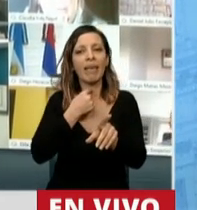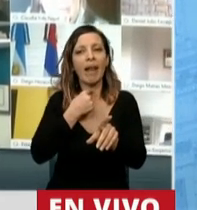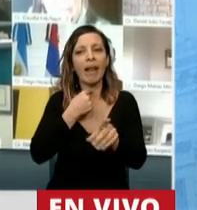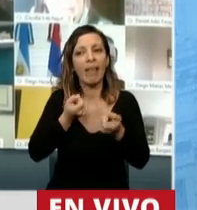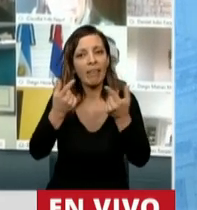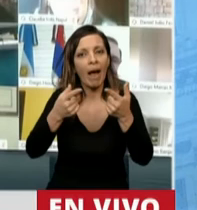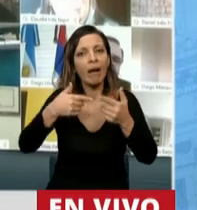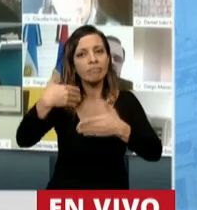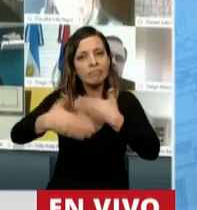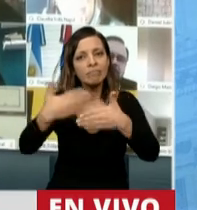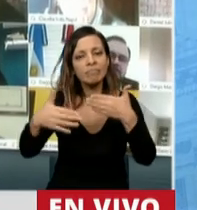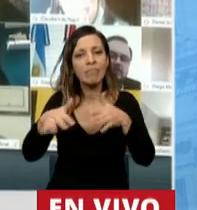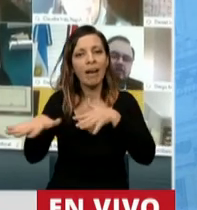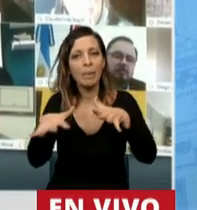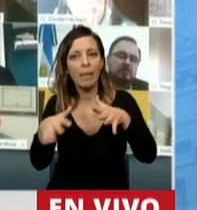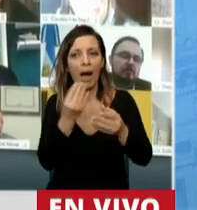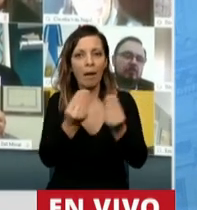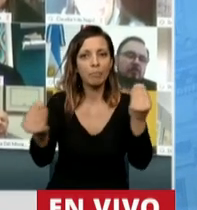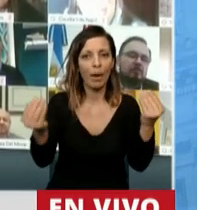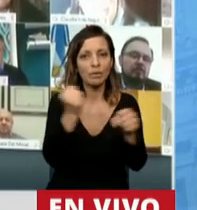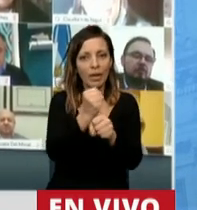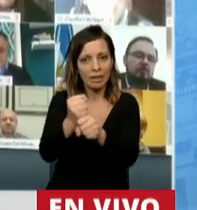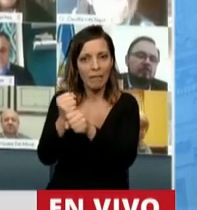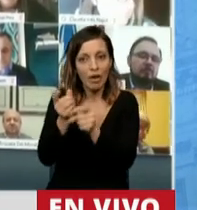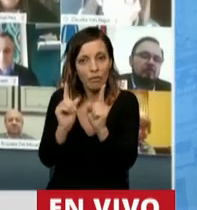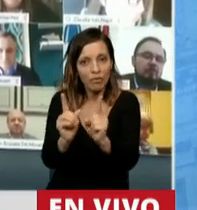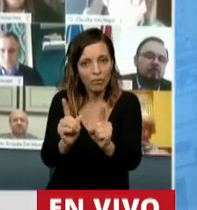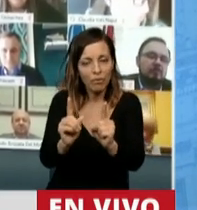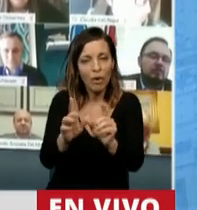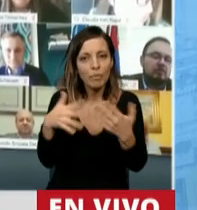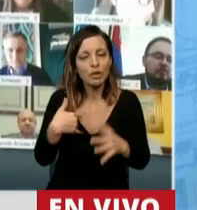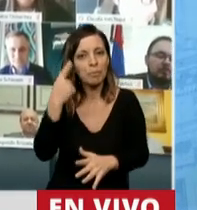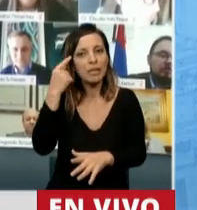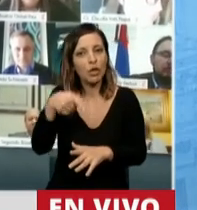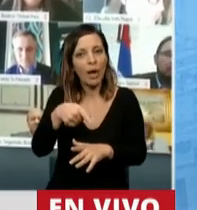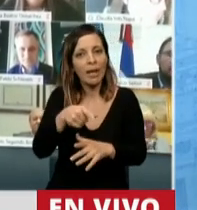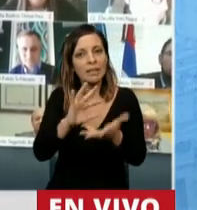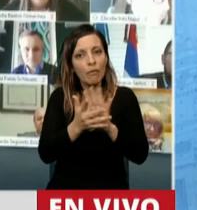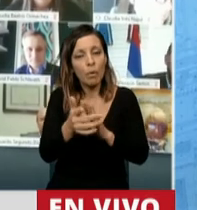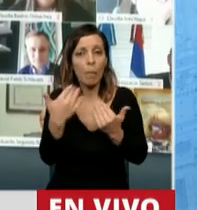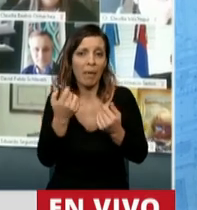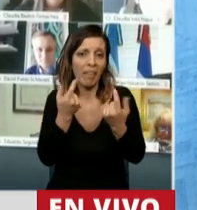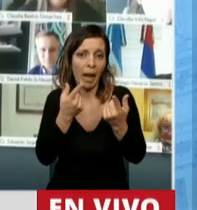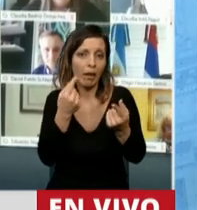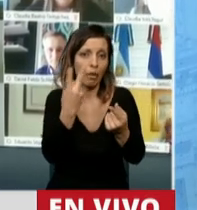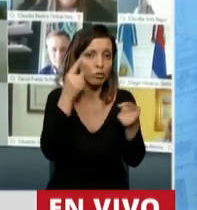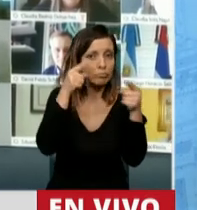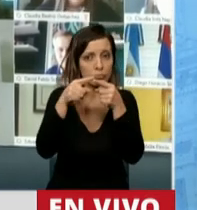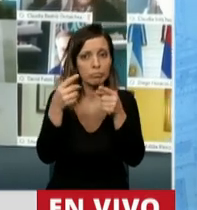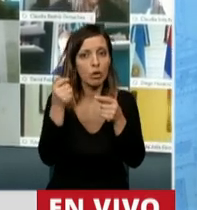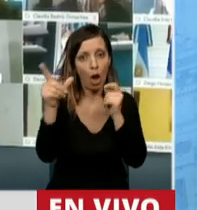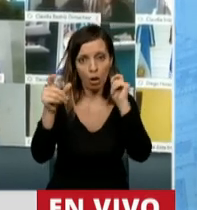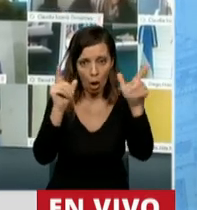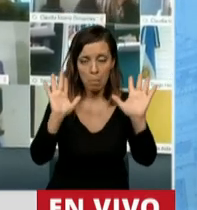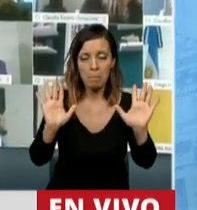continuidad de la actividad y de los puestos de trabajo, por lo cual considero que esta medida puede contribuir a ambos objetivos. Por los